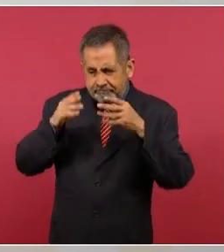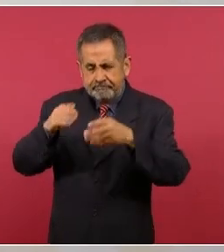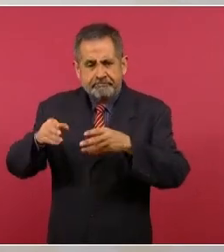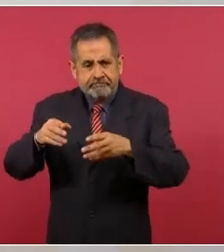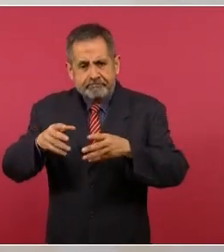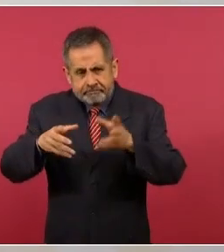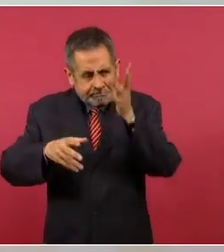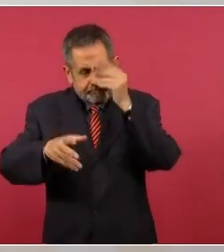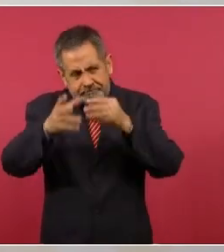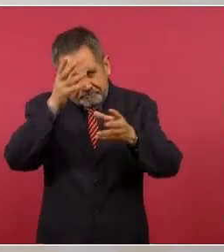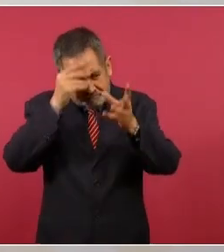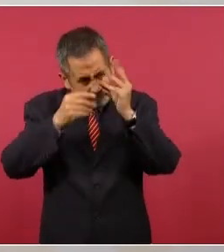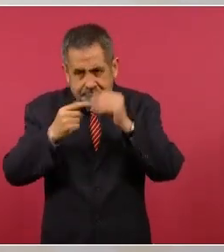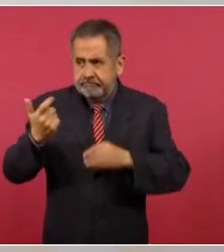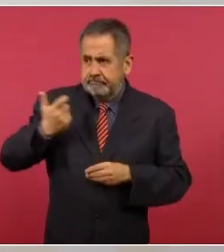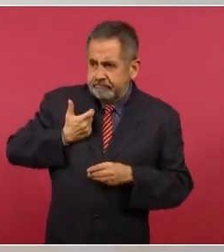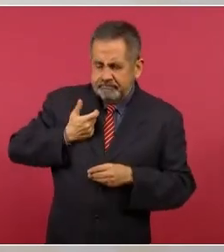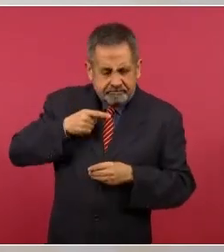aprendices,